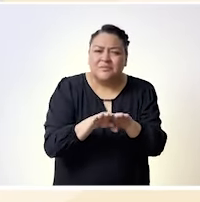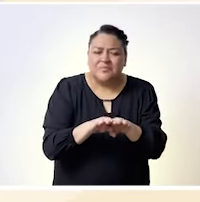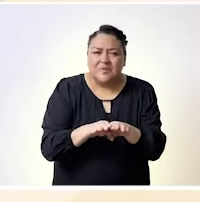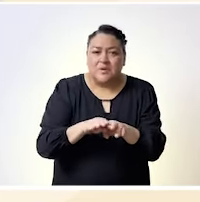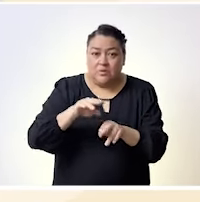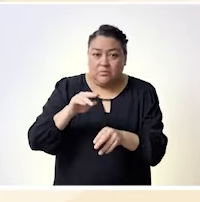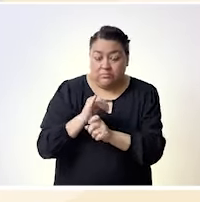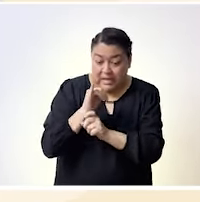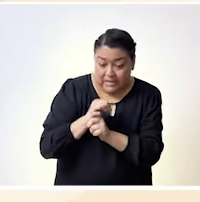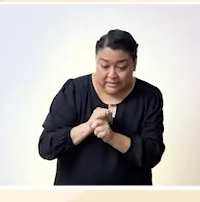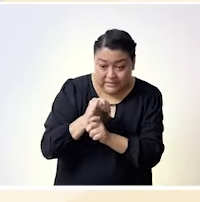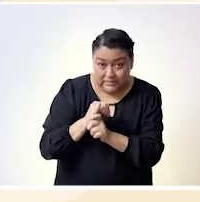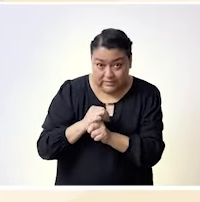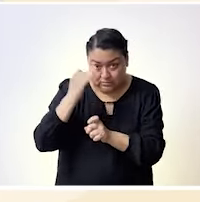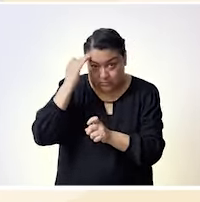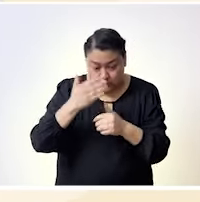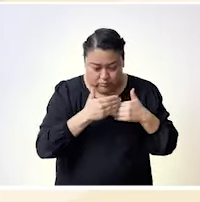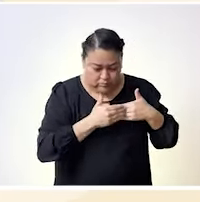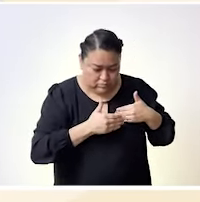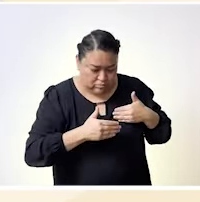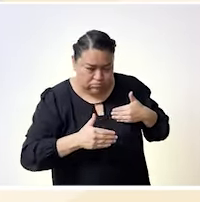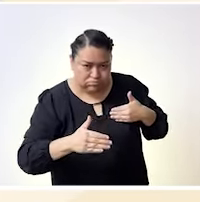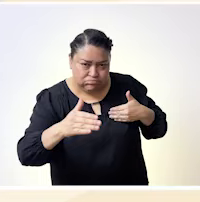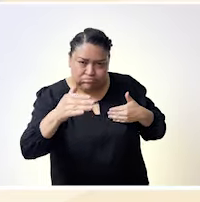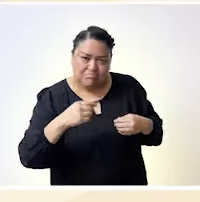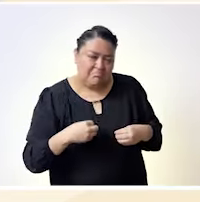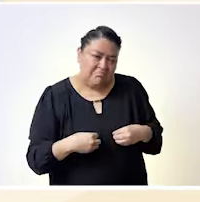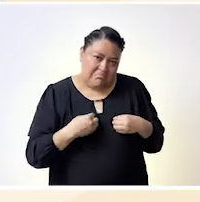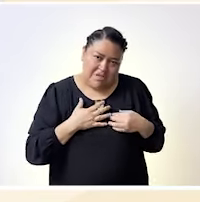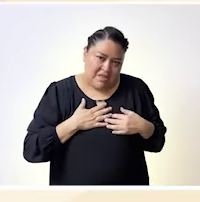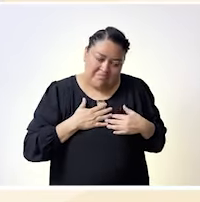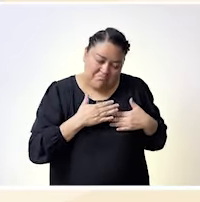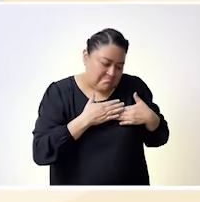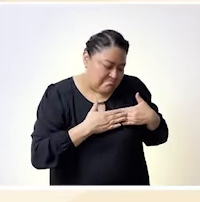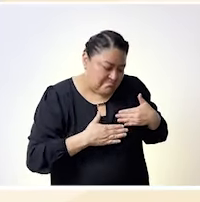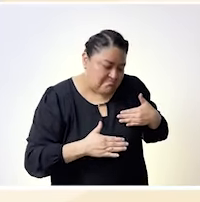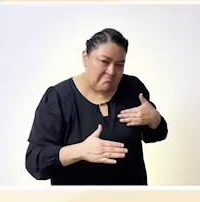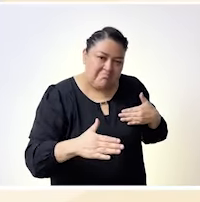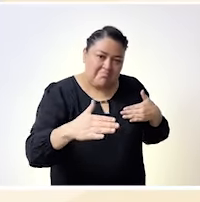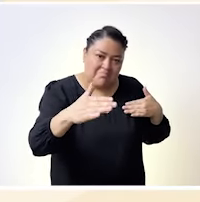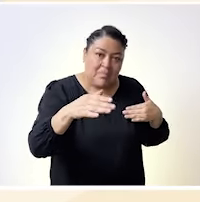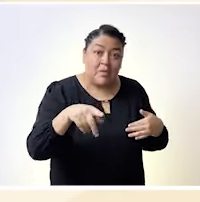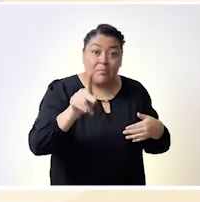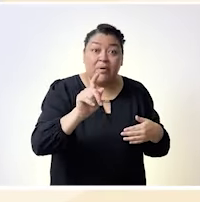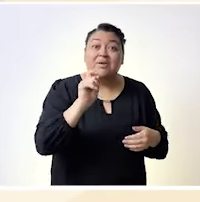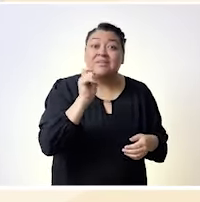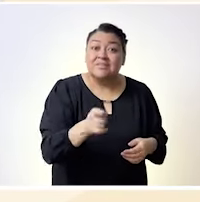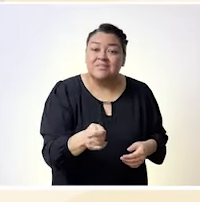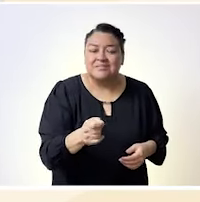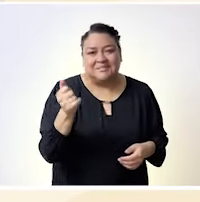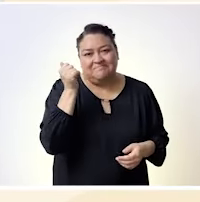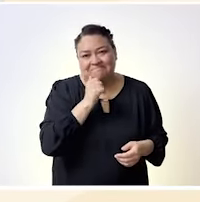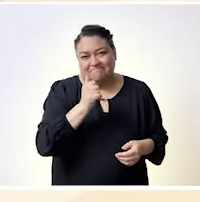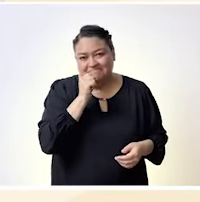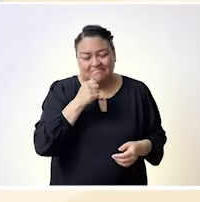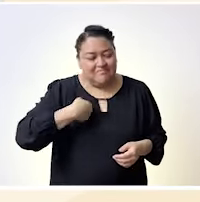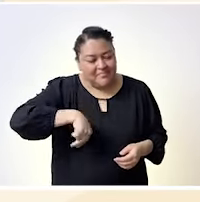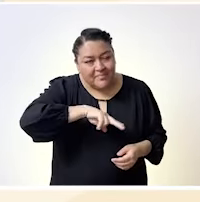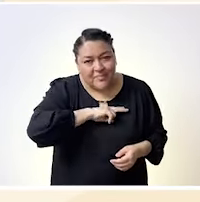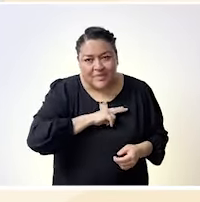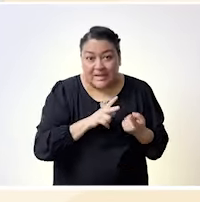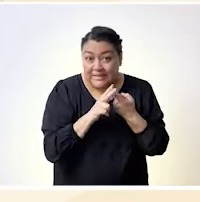méritos, valga su carrera, pero pues bueno, ascienden porque están vinculados y asociados a un fenotipo, ¿no?